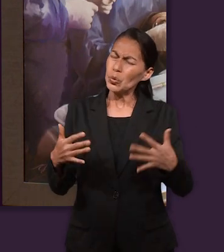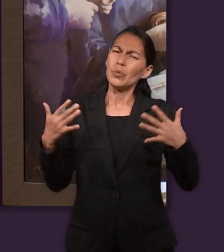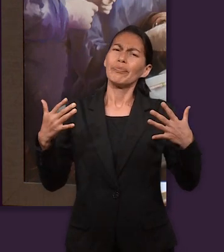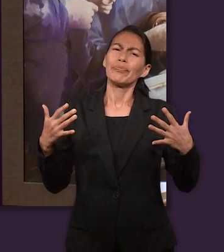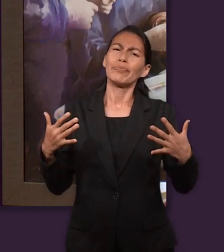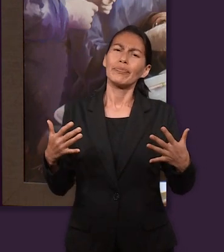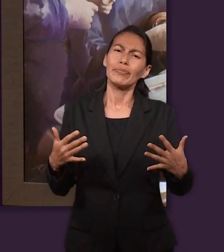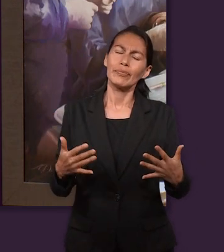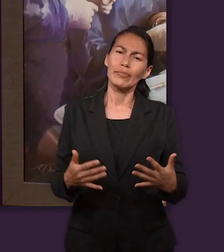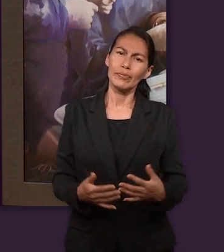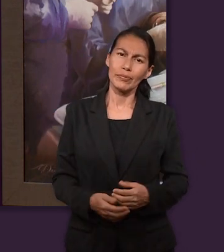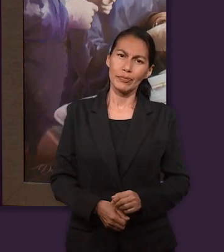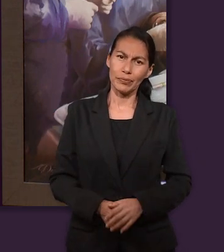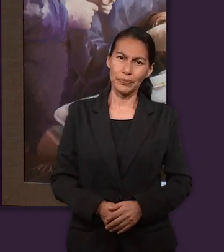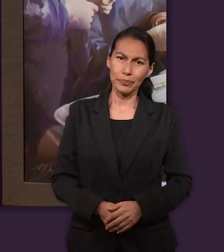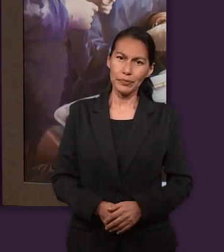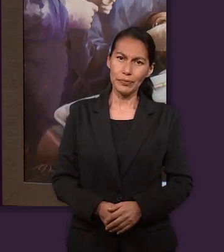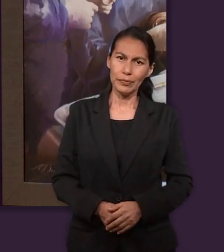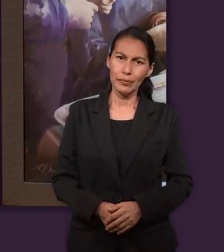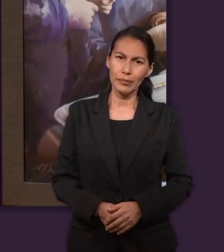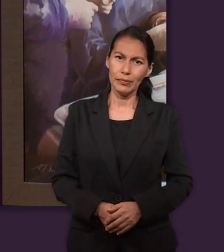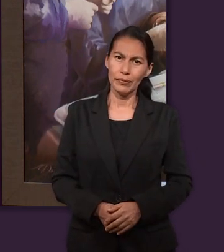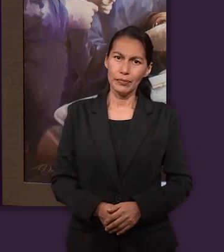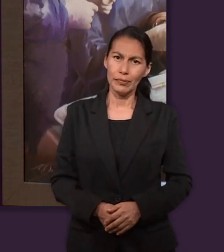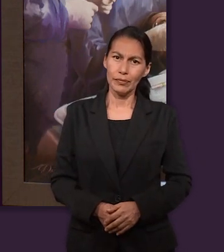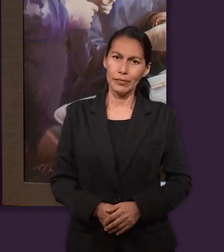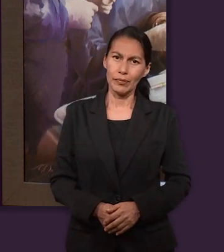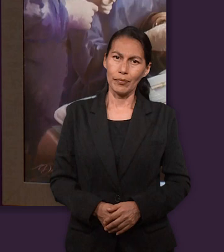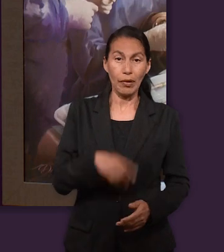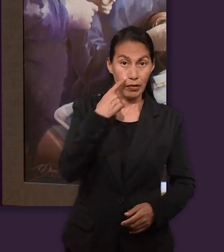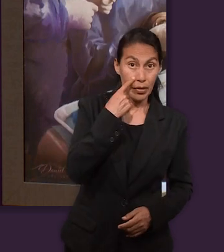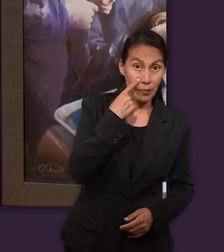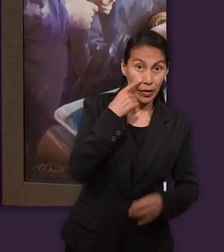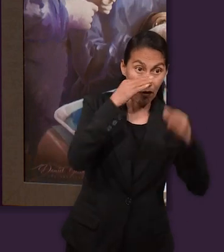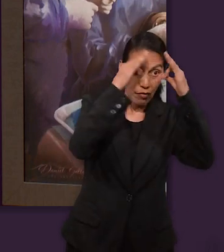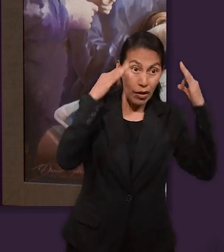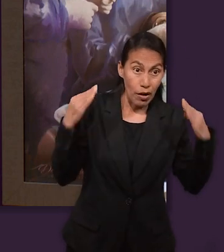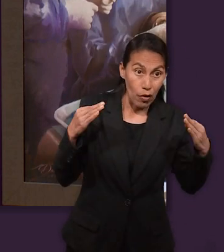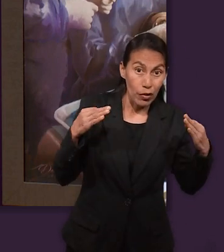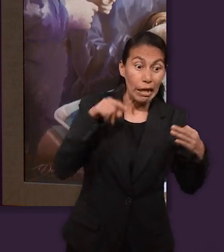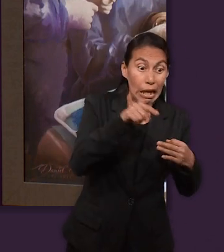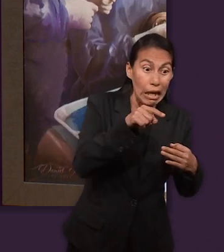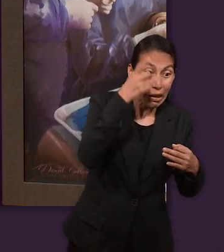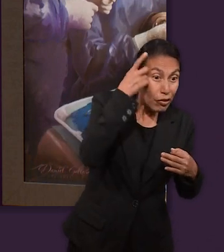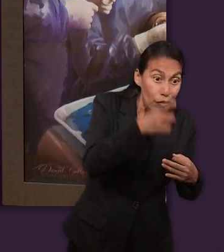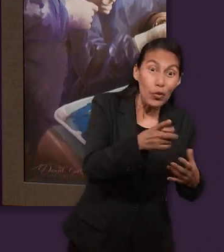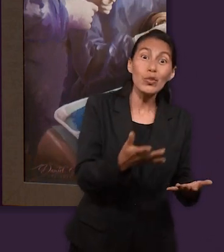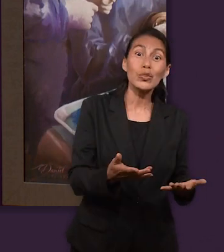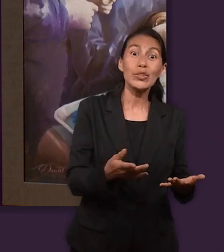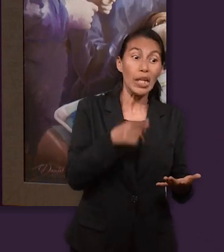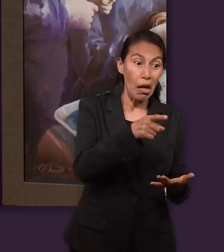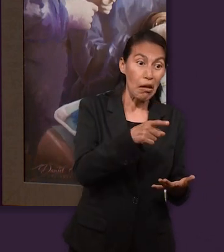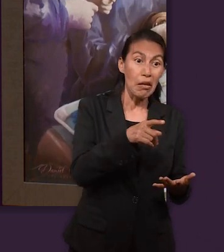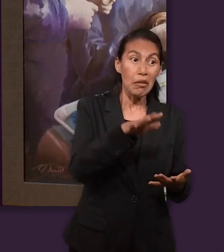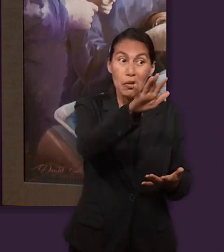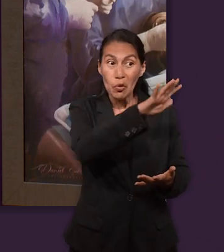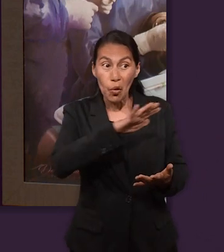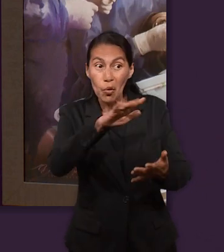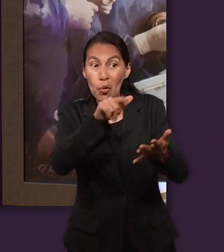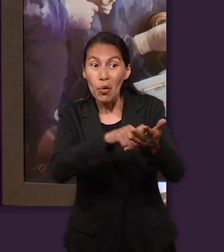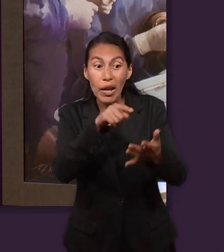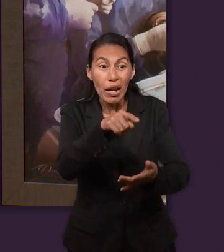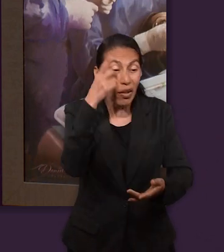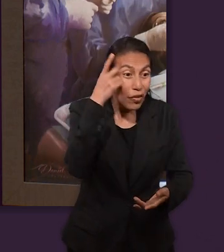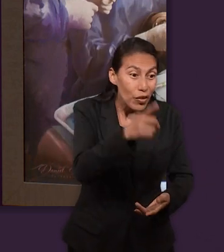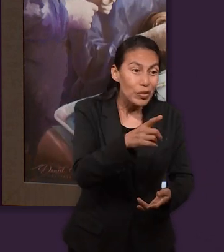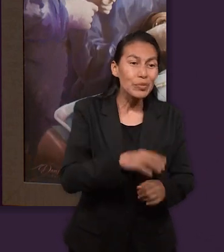sí. ¿Cómo que hasta en ese momento, cuando vemos la historia del faraón, él era el dios, el monarca de su país? Él